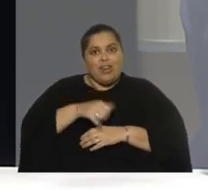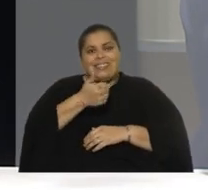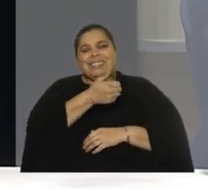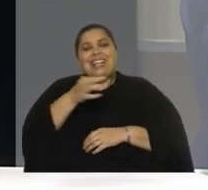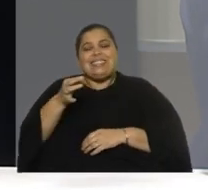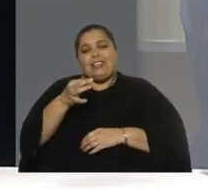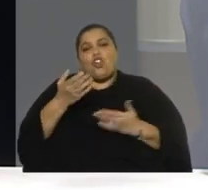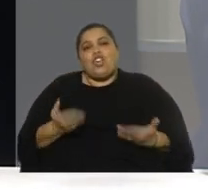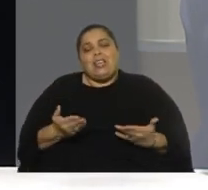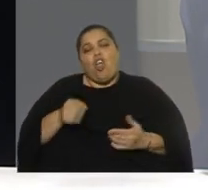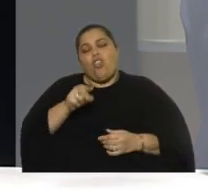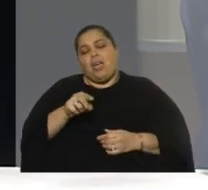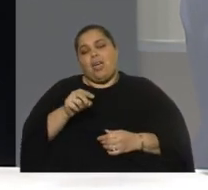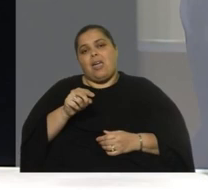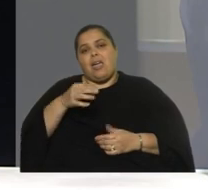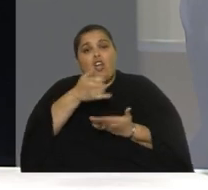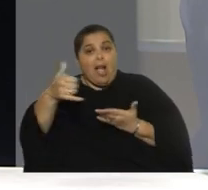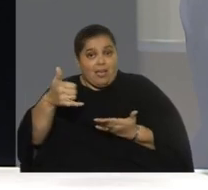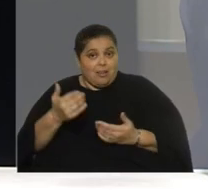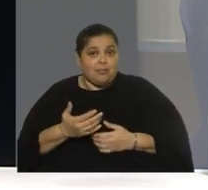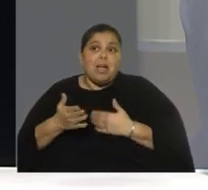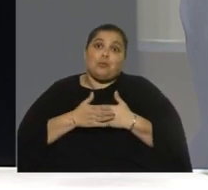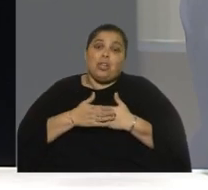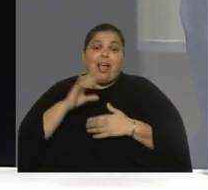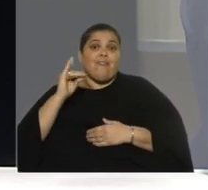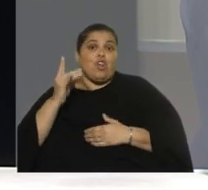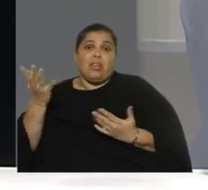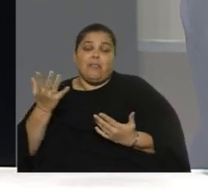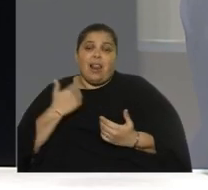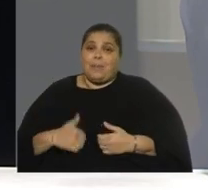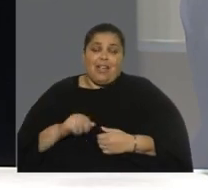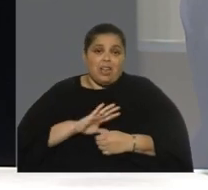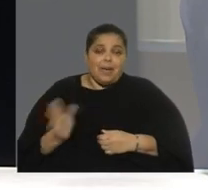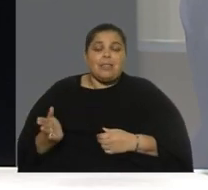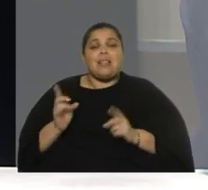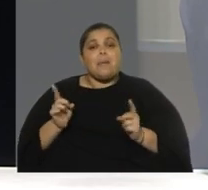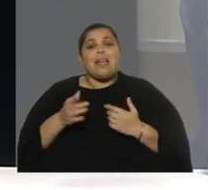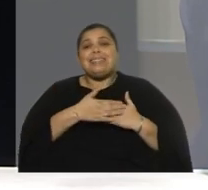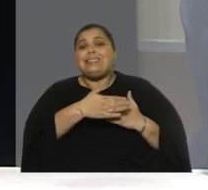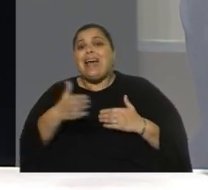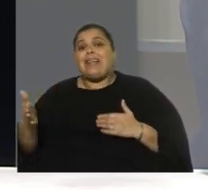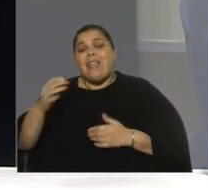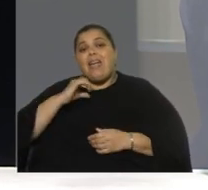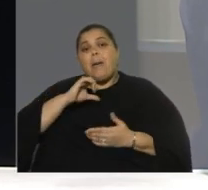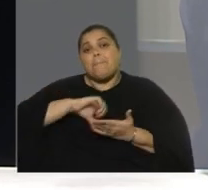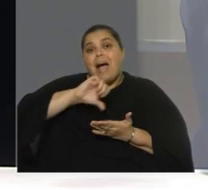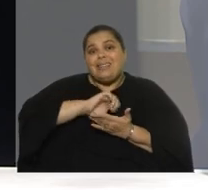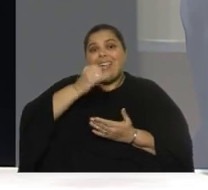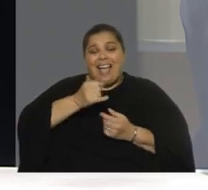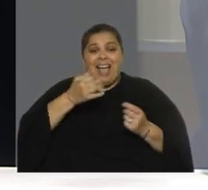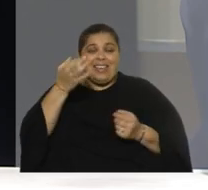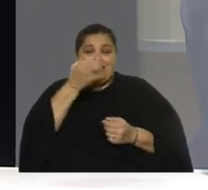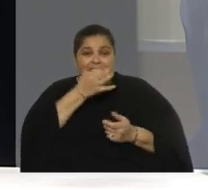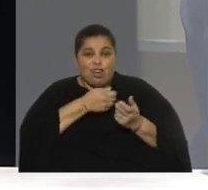en un lugar de tránsito estamos muy cerca de Bolivia desgraciadamente muy cerca de los países que tienen además narcoguerrillas y